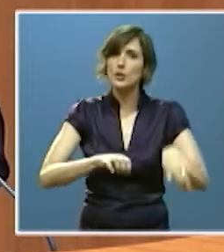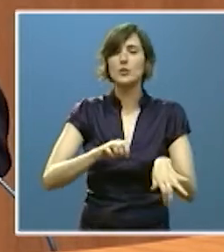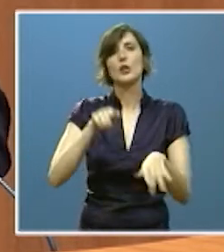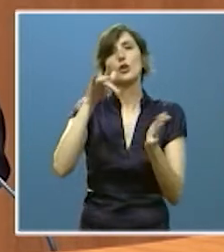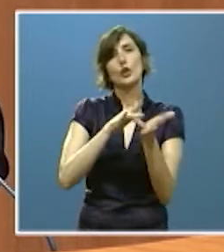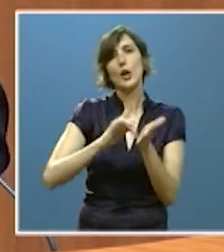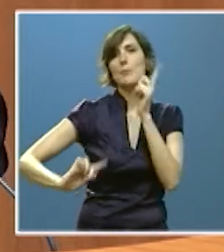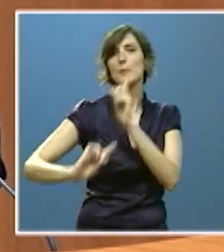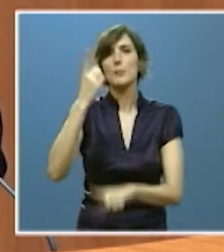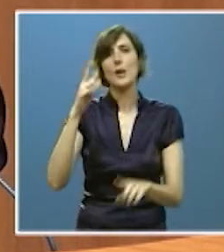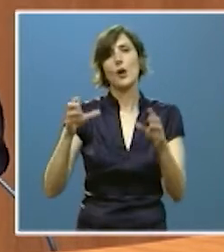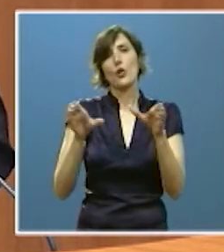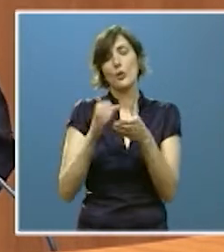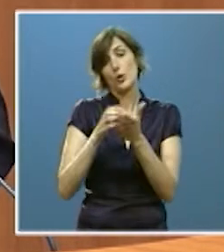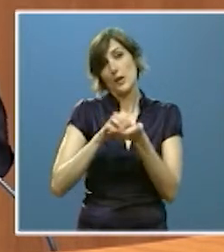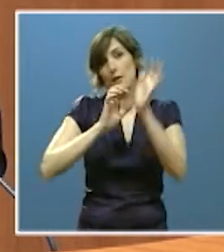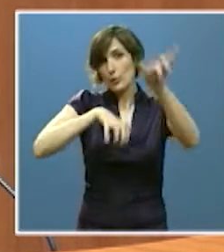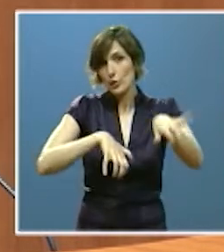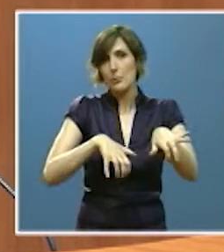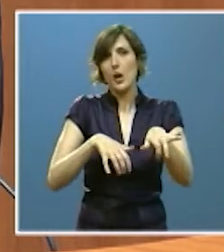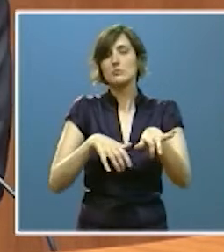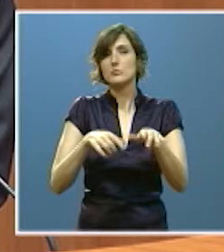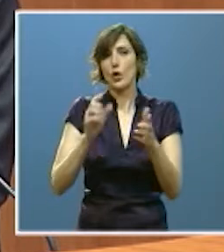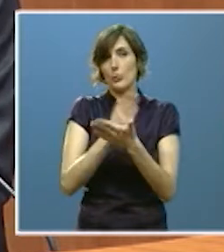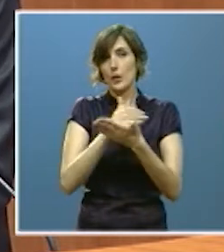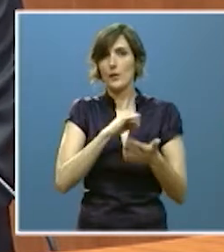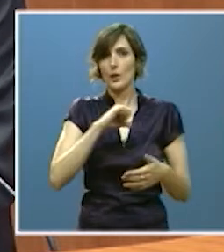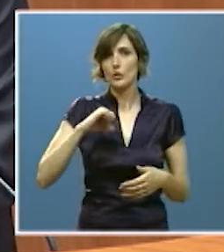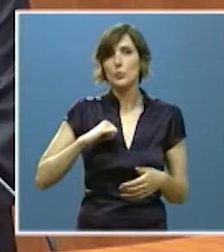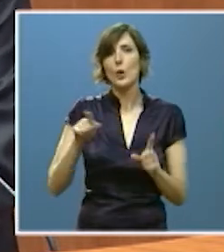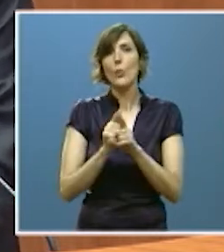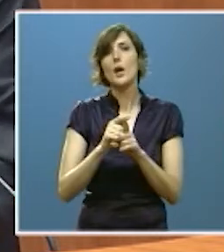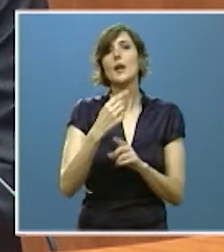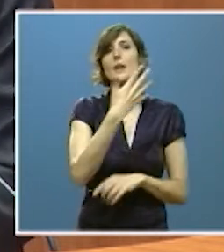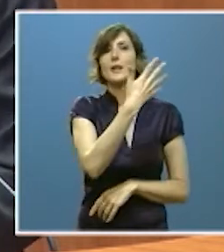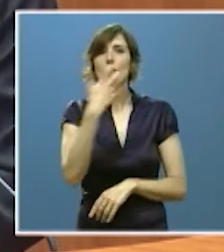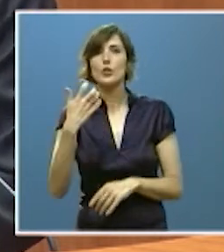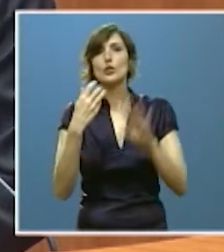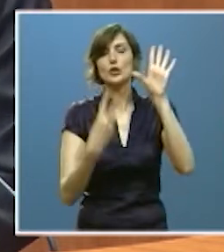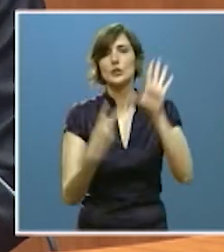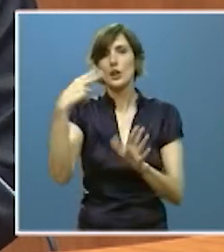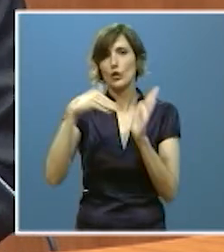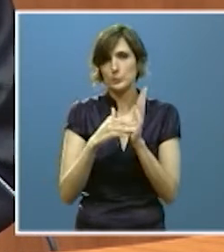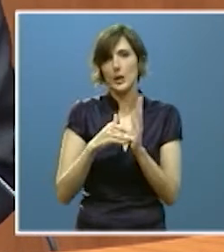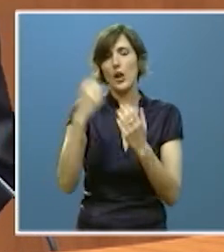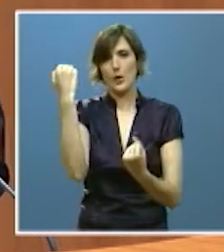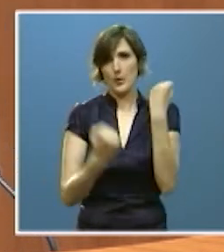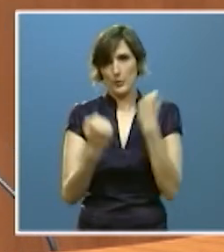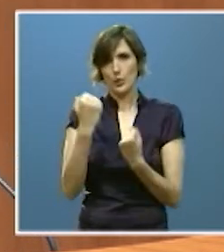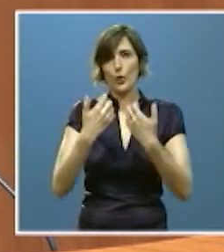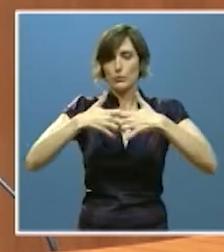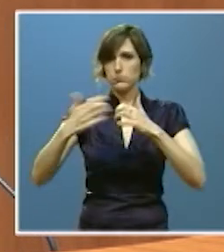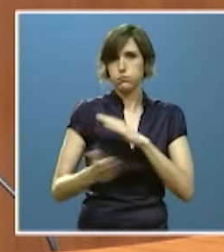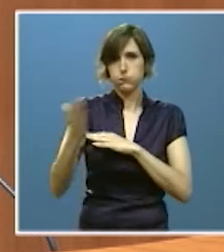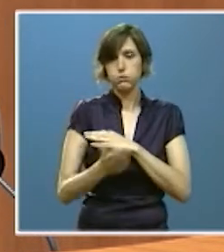comunidad productora de automóviles de España con 582.000 vehículos fabricados. Por otro lado, los